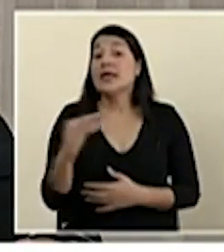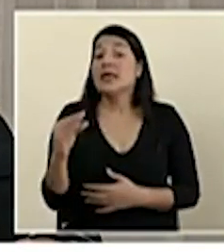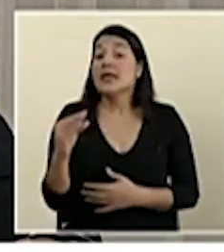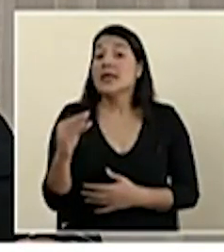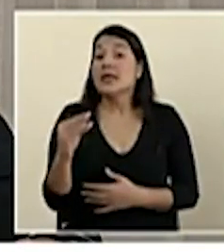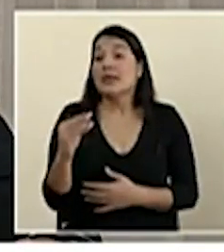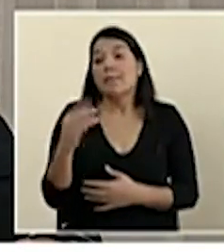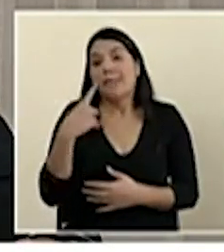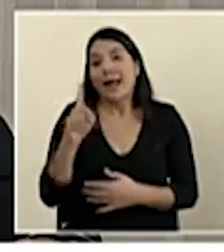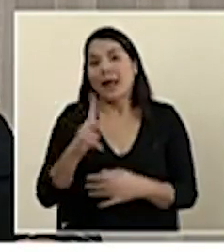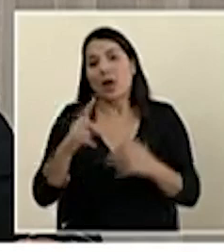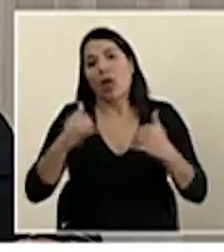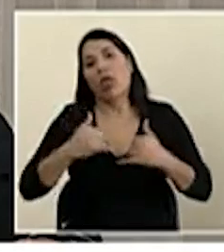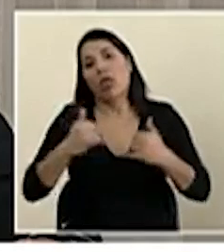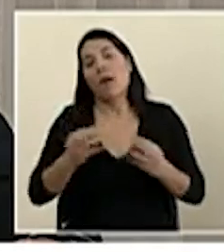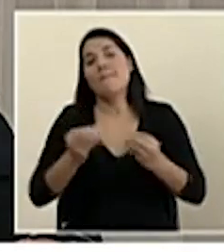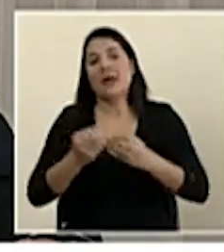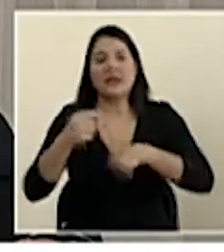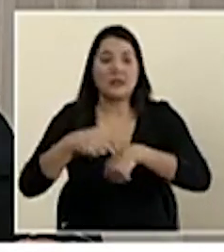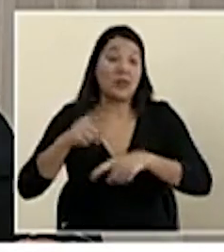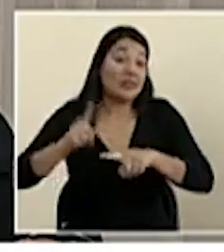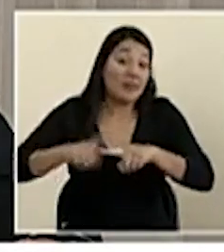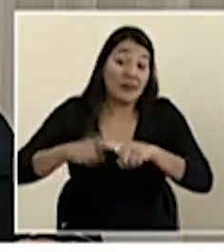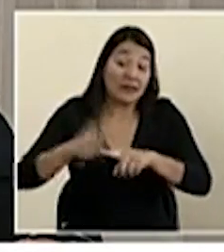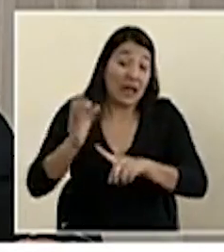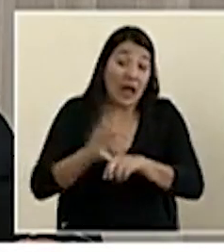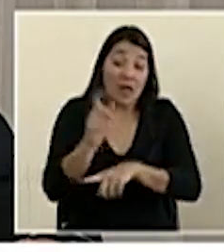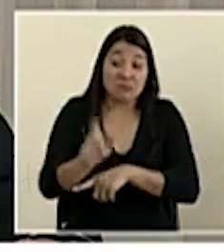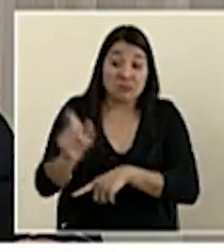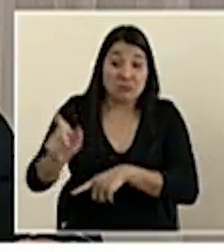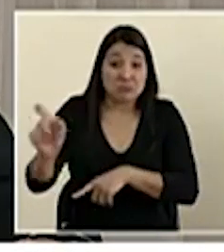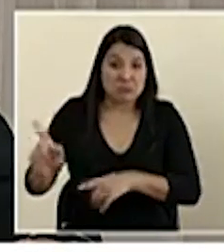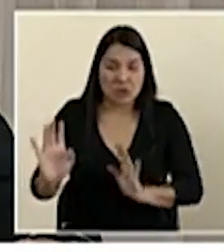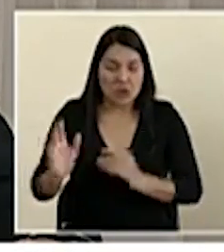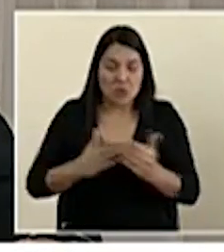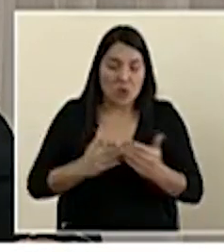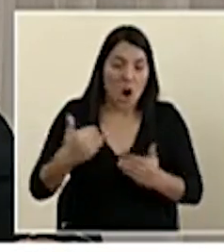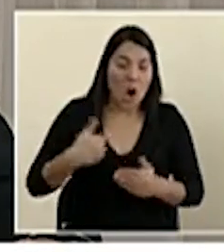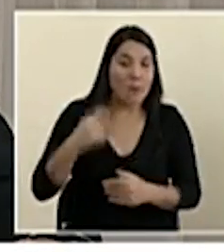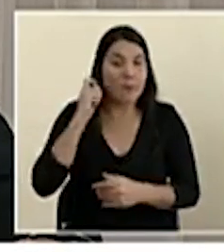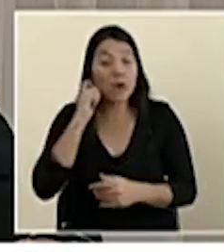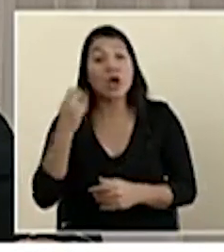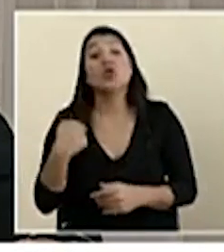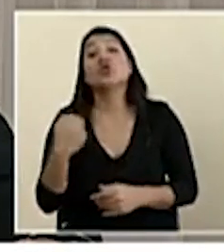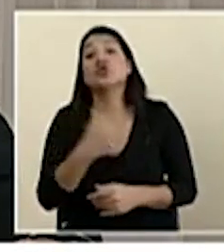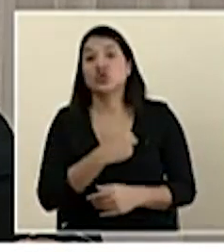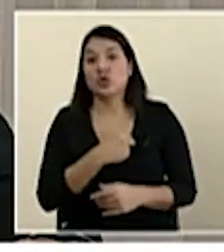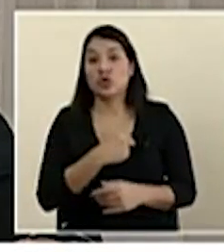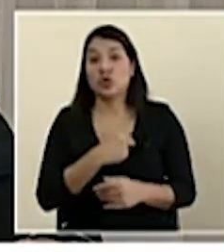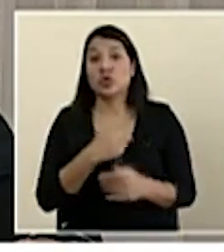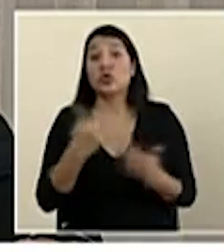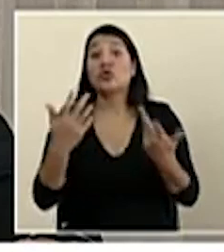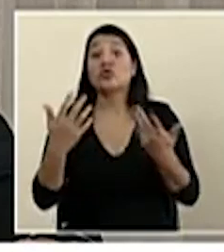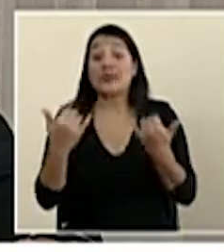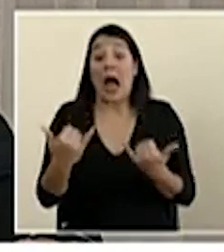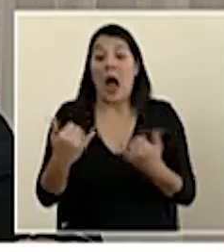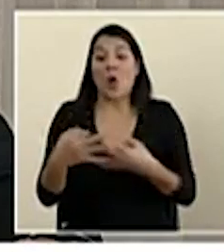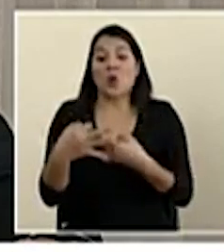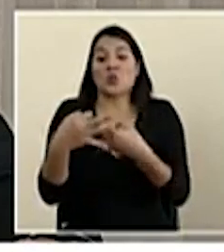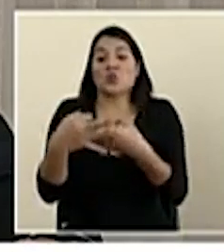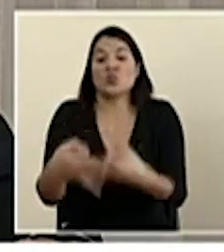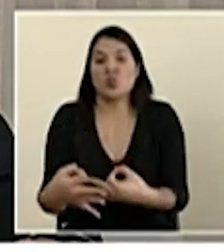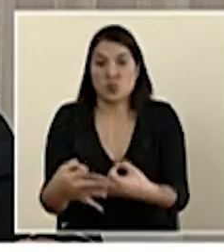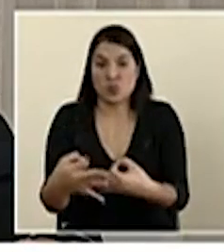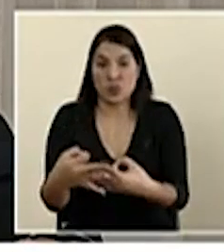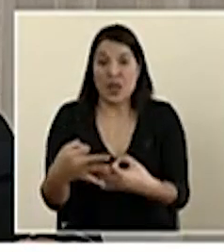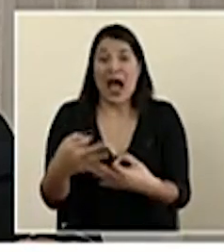persista por más tiempo. Hemos dicho que hemos aumentado el inicio de la primera prueba para el día 16 y 17 en el